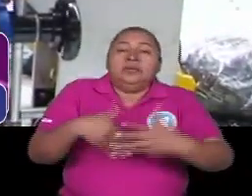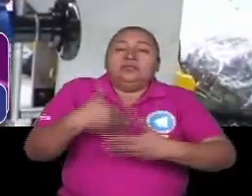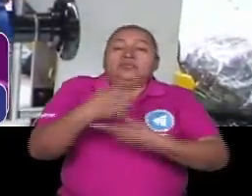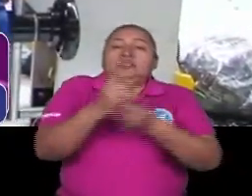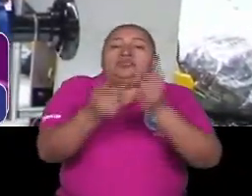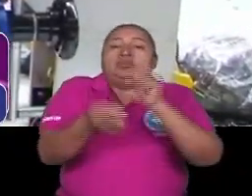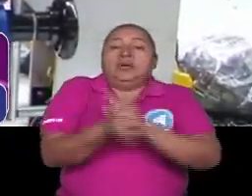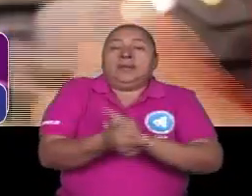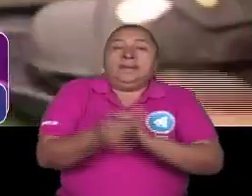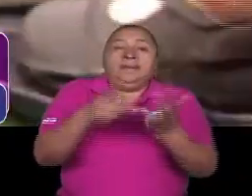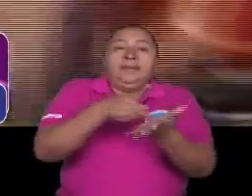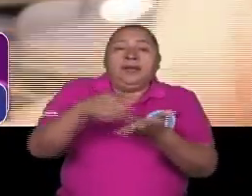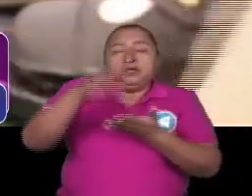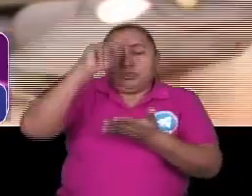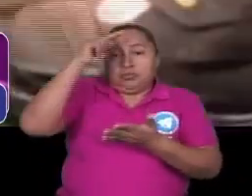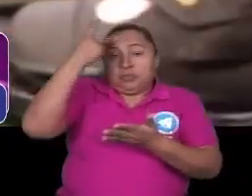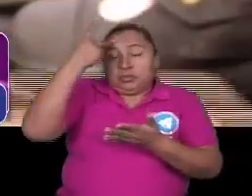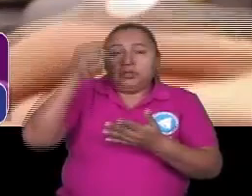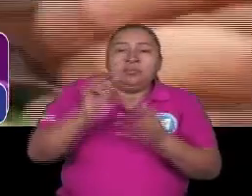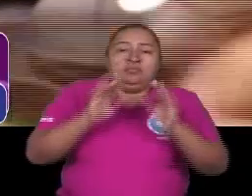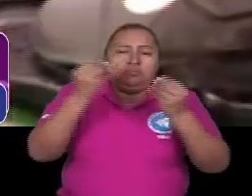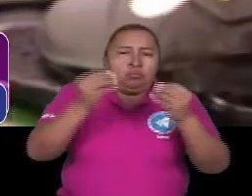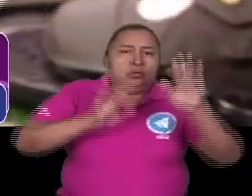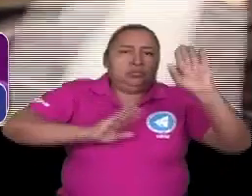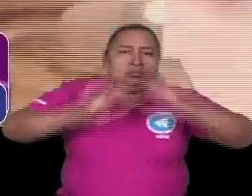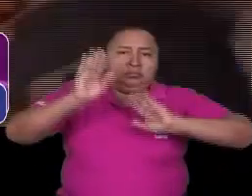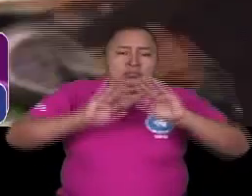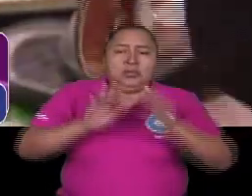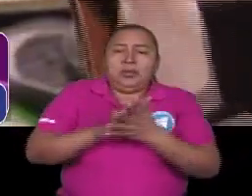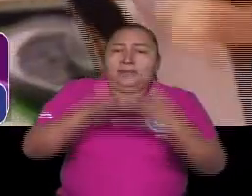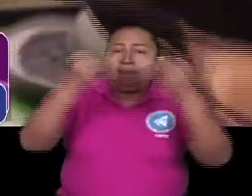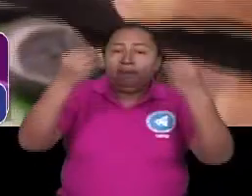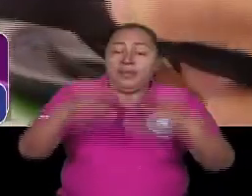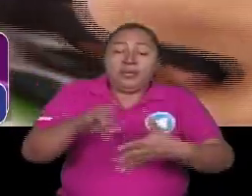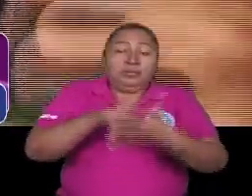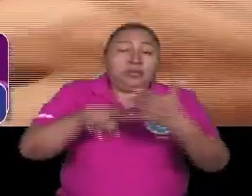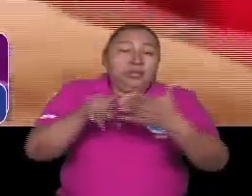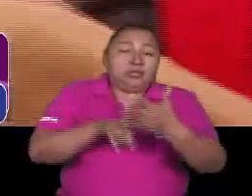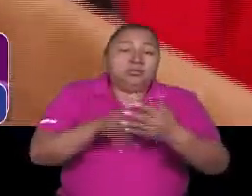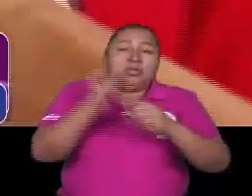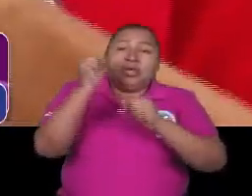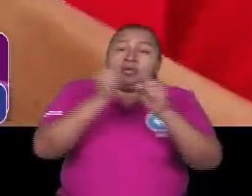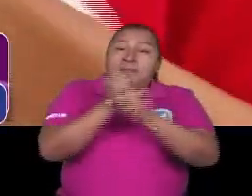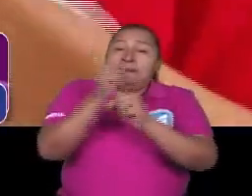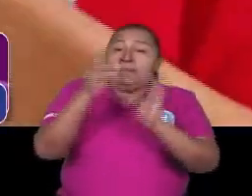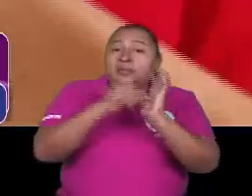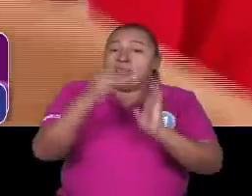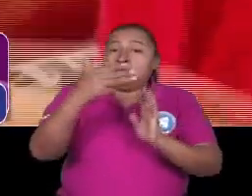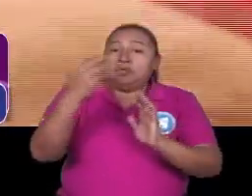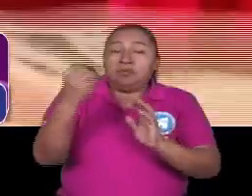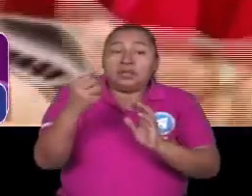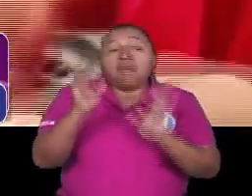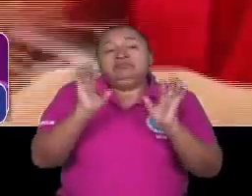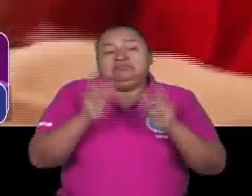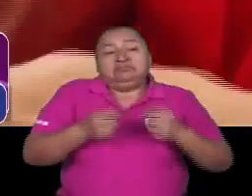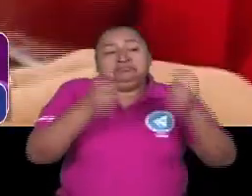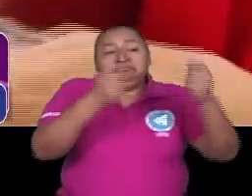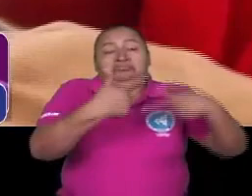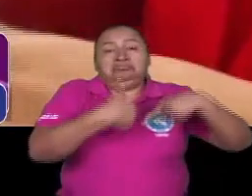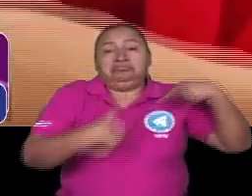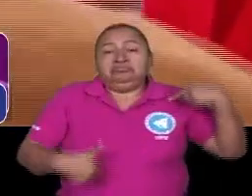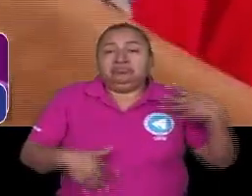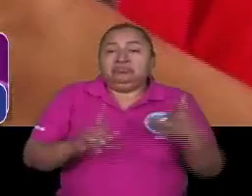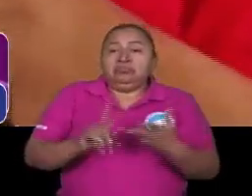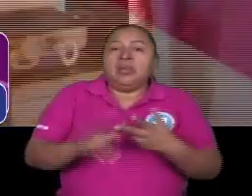partido político altamente democrático. Perdimos las elecciones en el 90 y se entregó el gobierno. Perdimos las elecciones